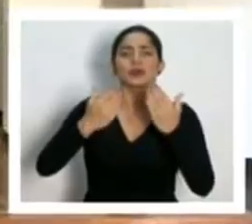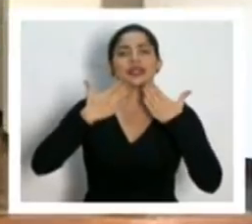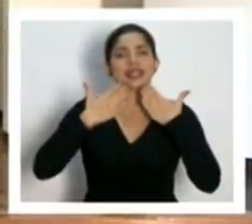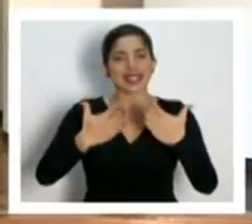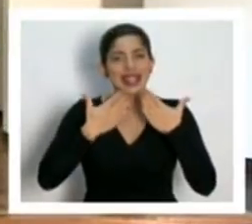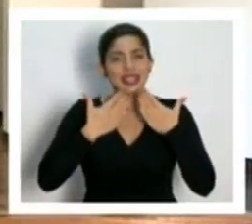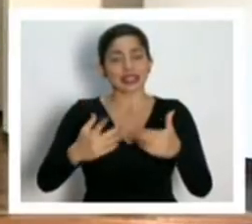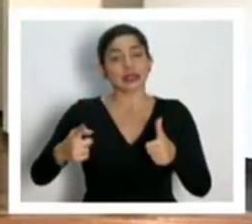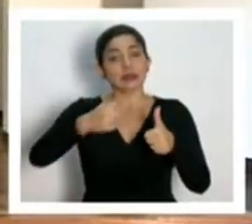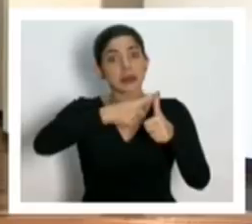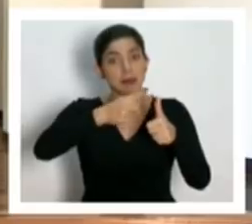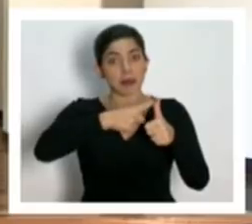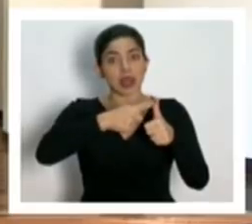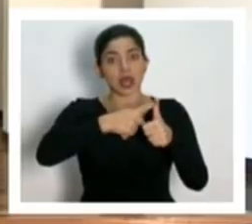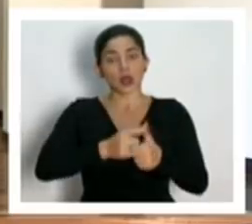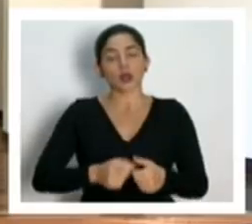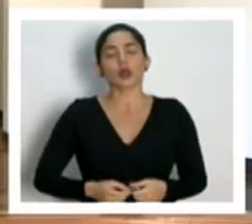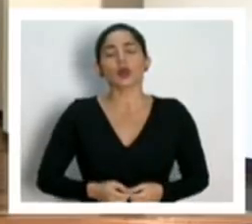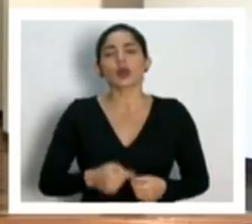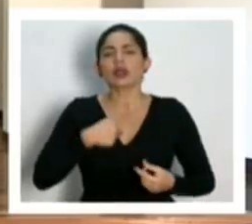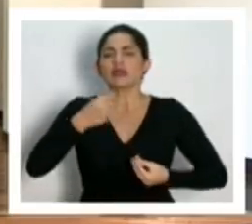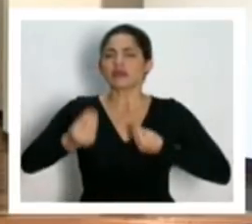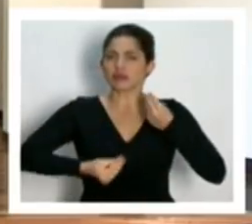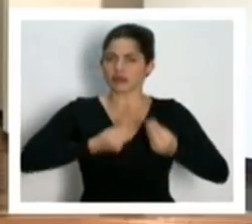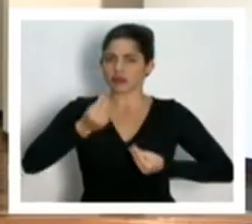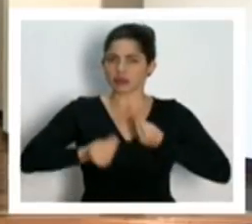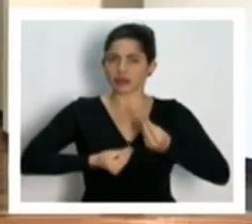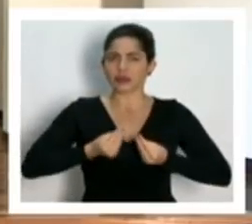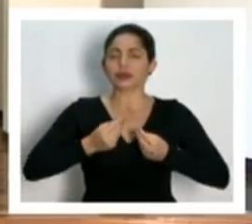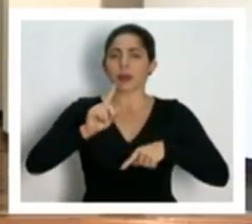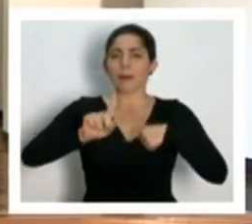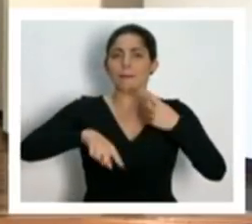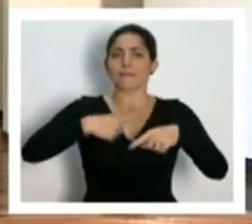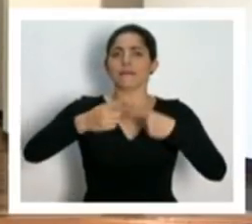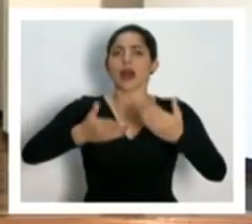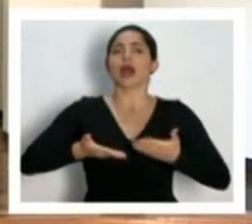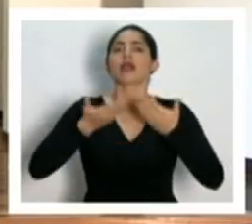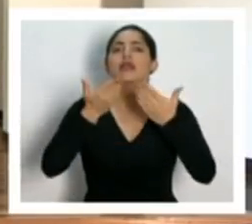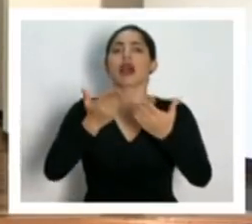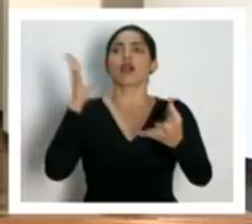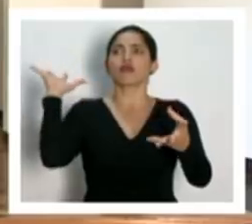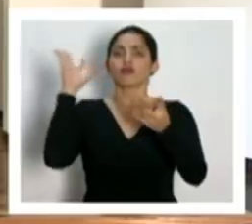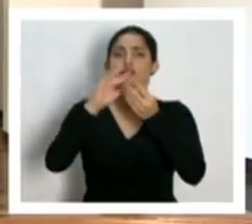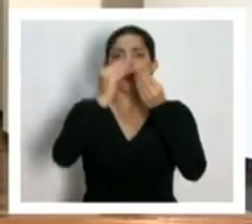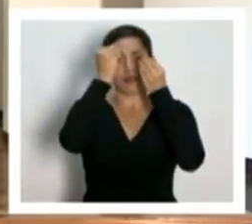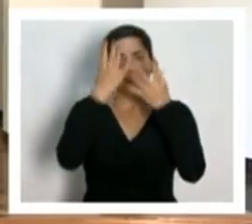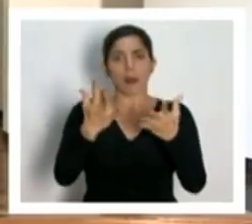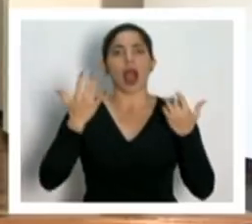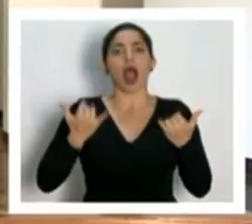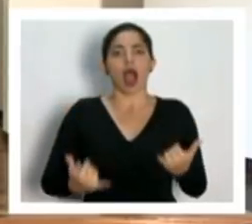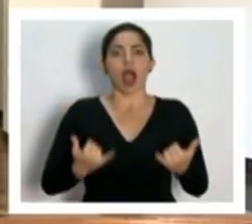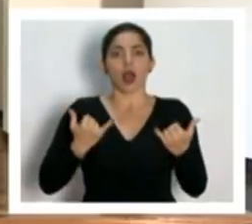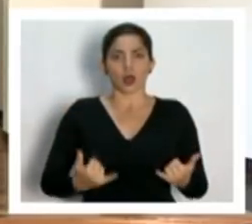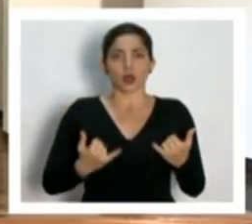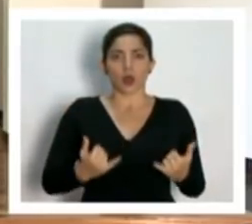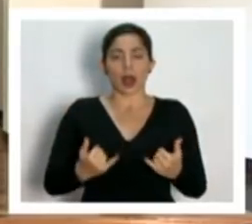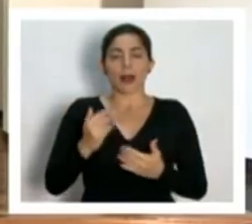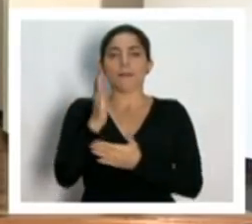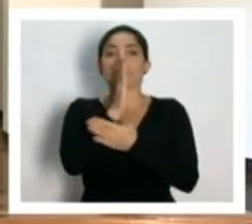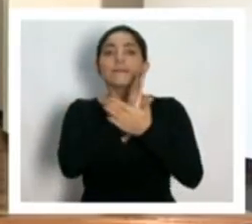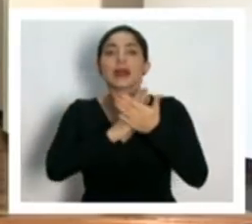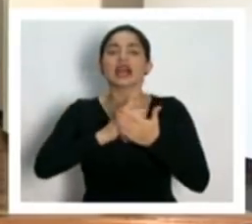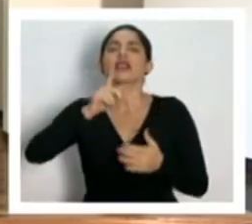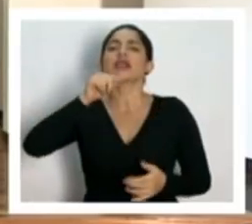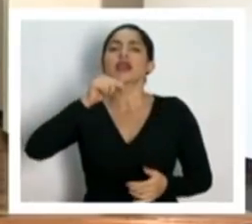¿Qué es la actualización por parte del